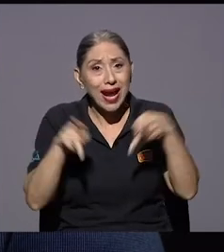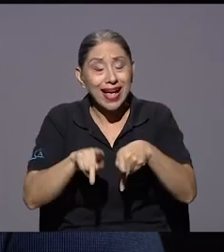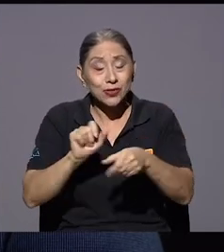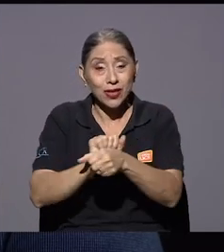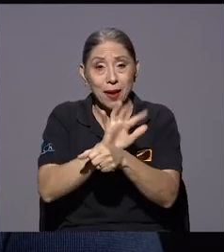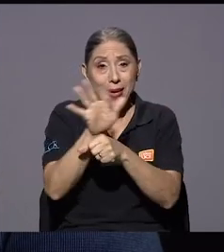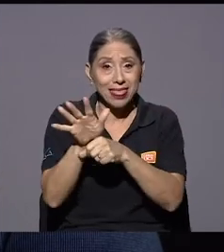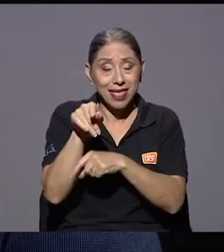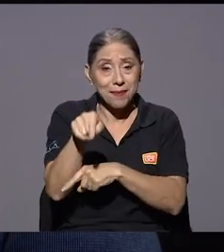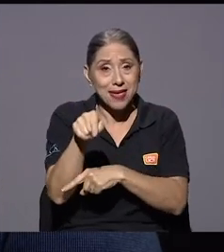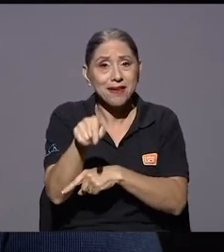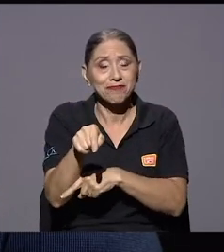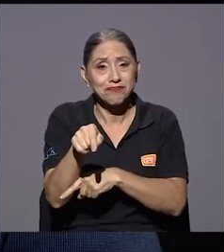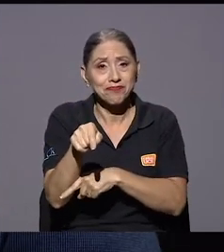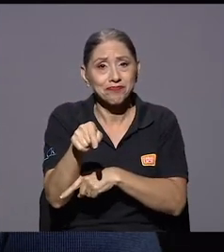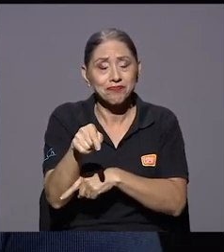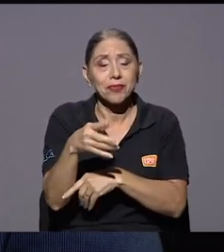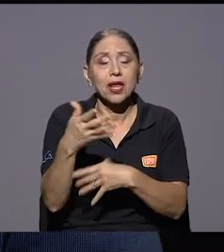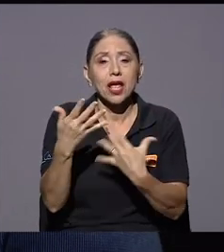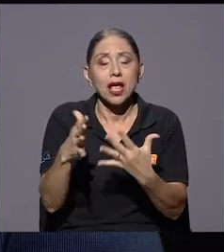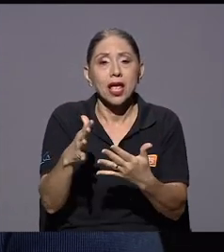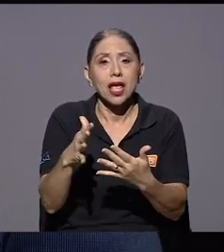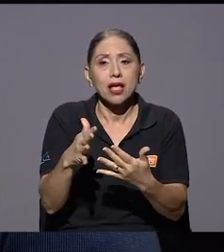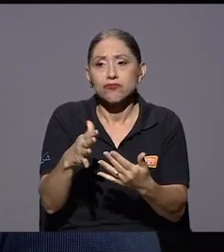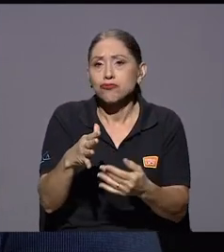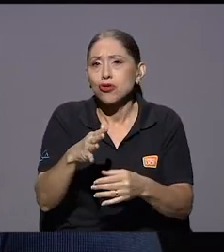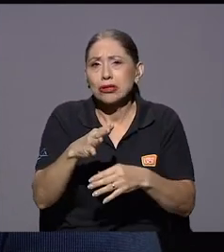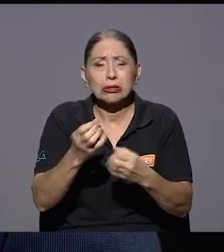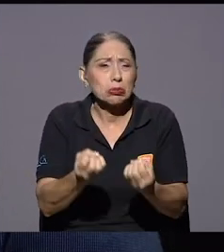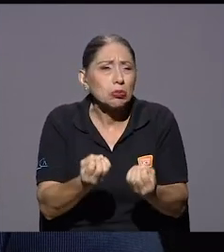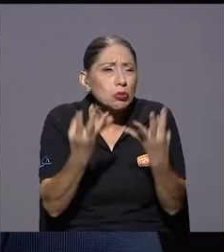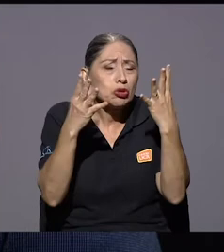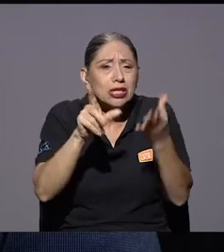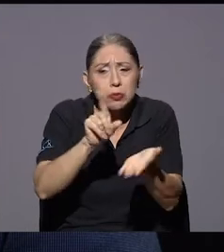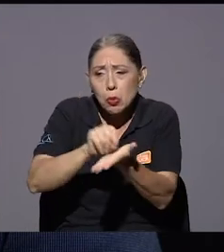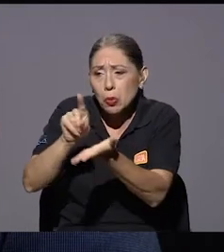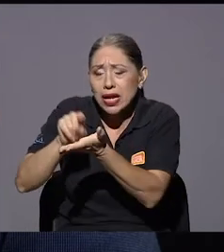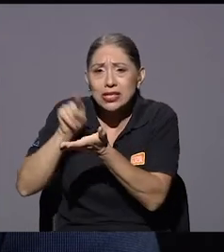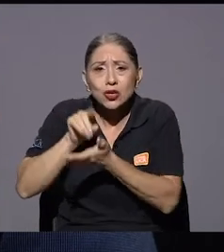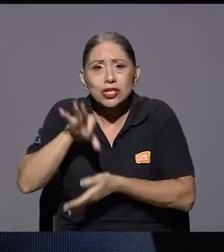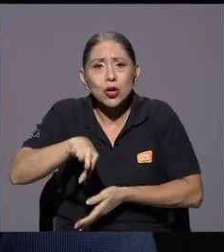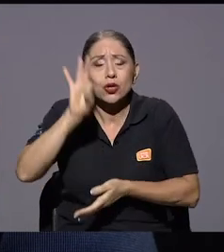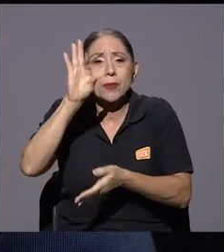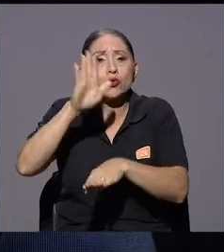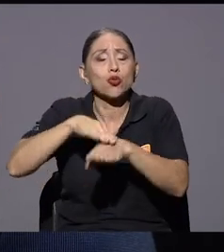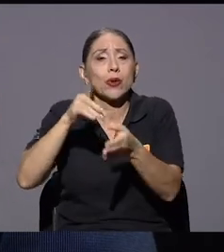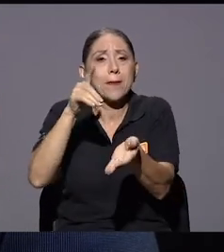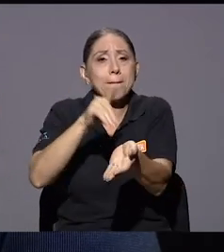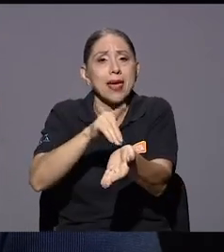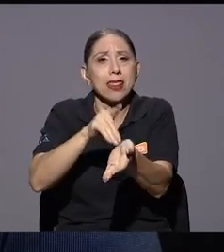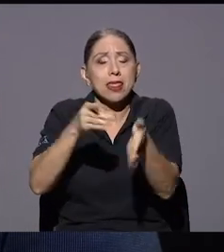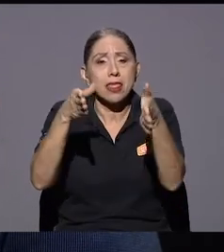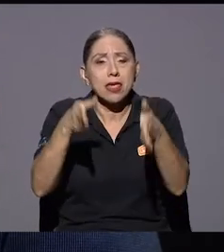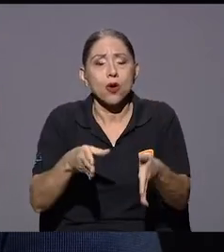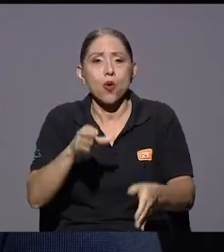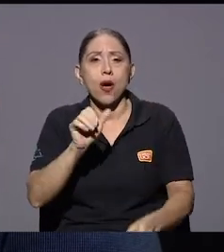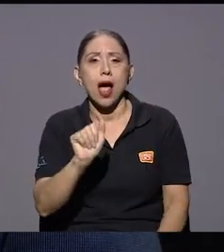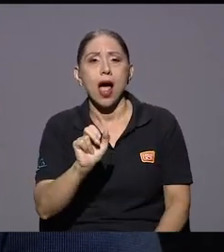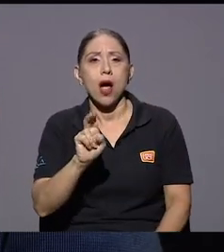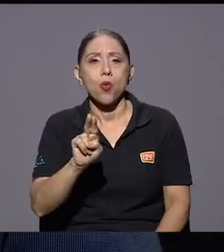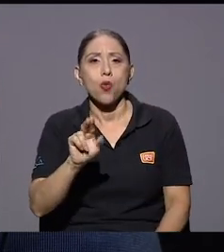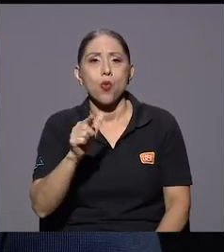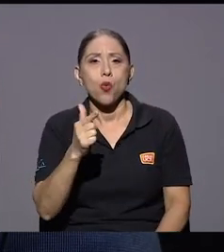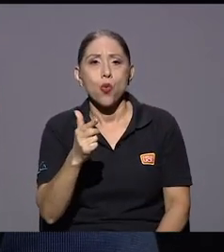que te hablaba también previo de todas las publicaciones referentes al médico Augusto Vega y